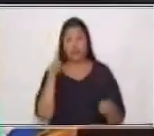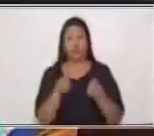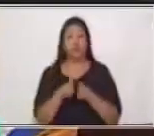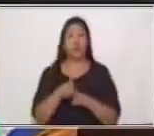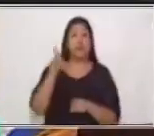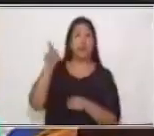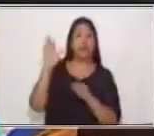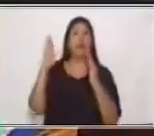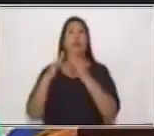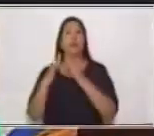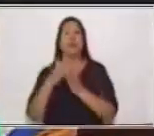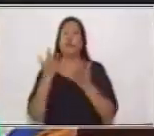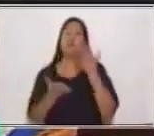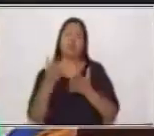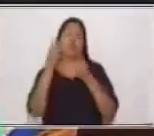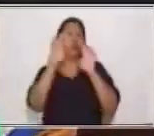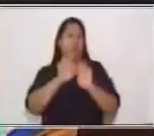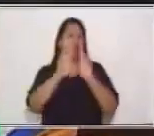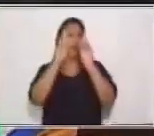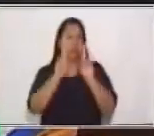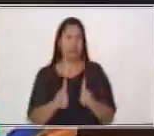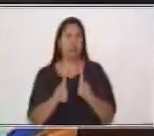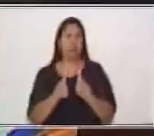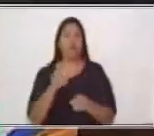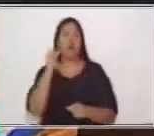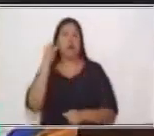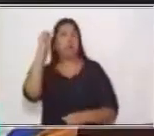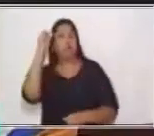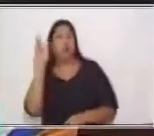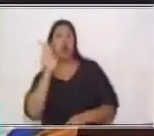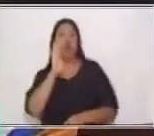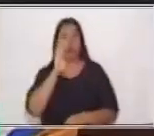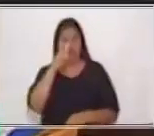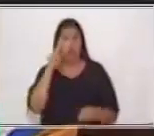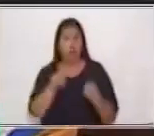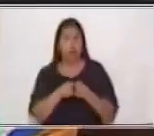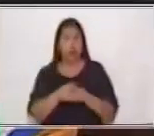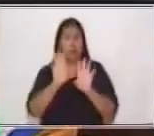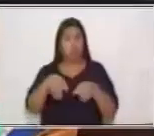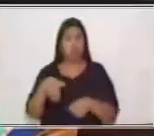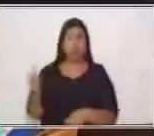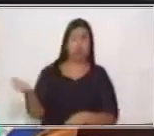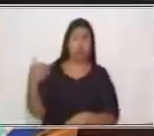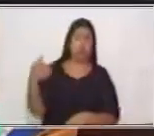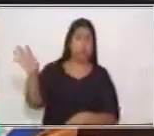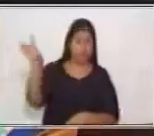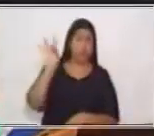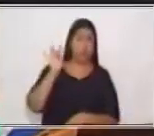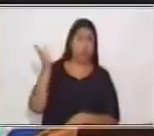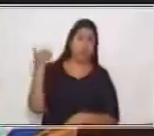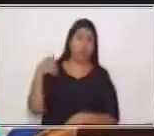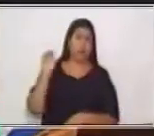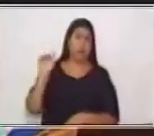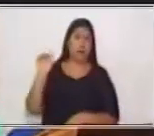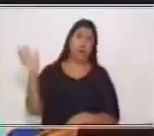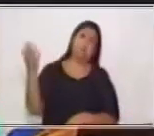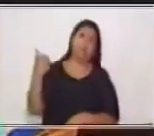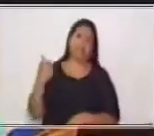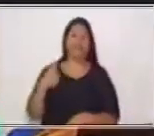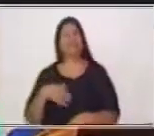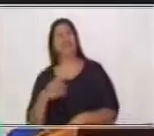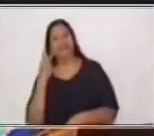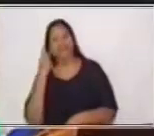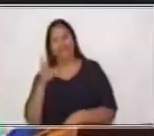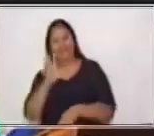persona con discapacidad, un adulto, un joven, también está invitado a participar de esta sesión. Todos podemos aprender,